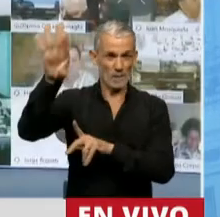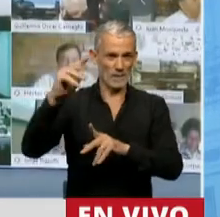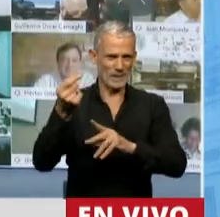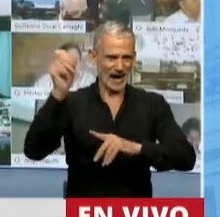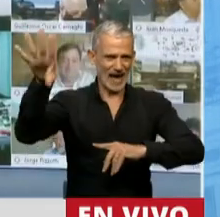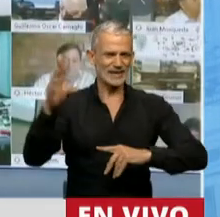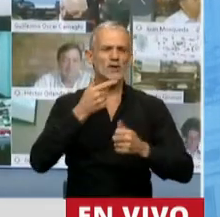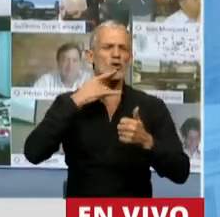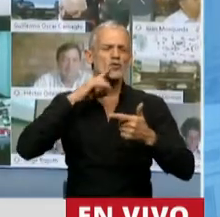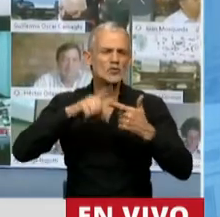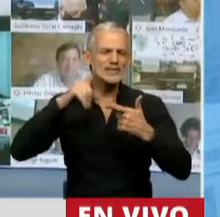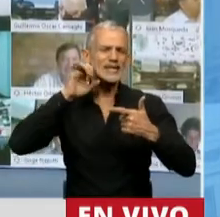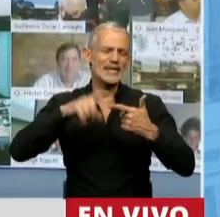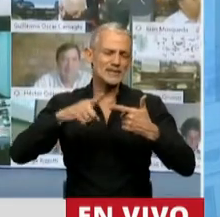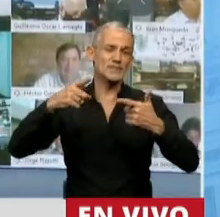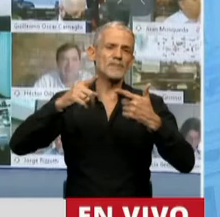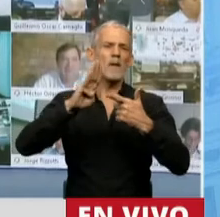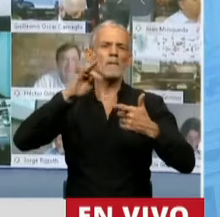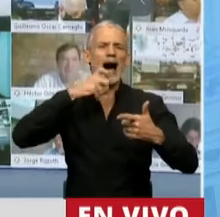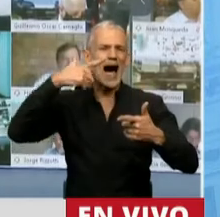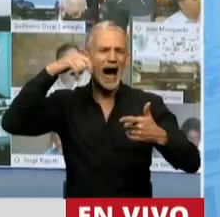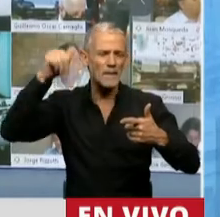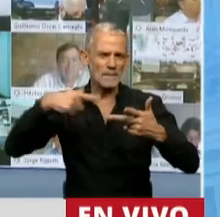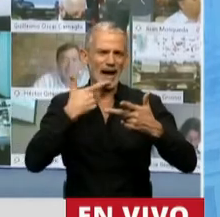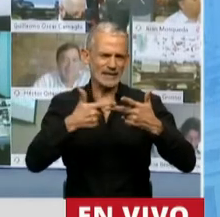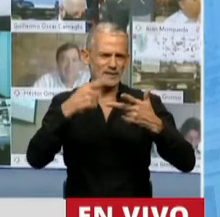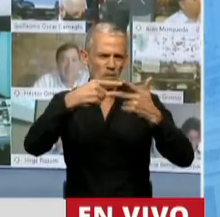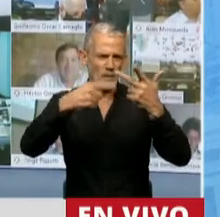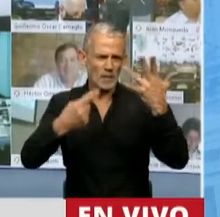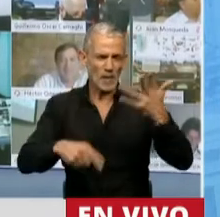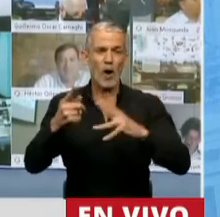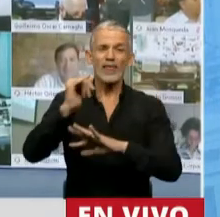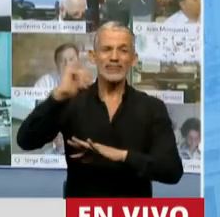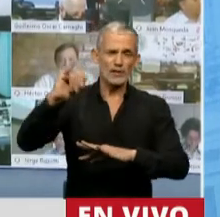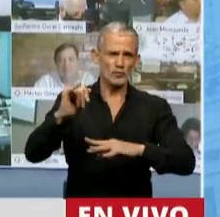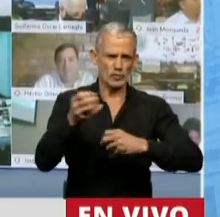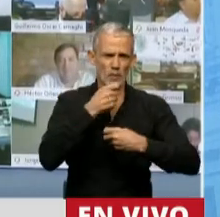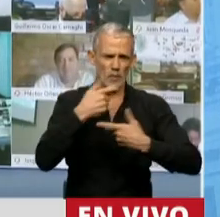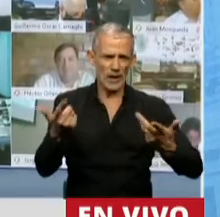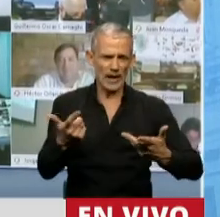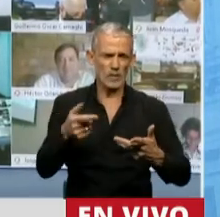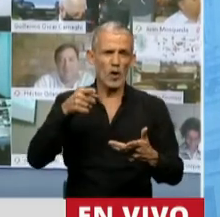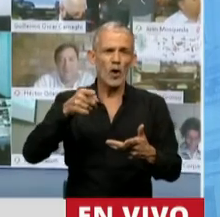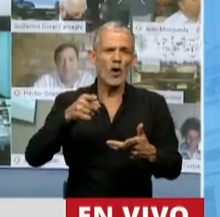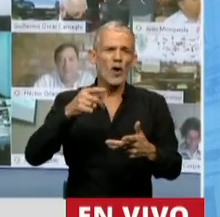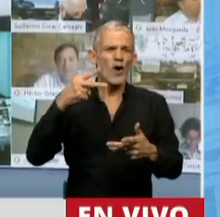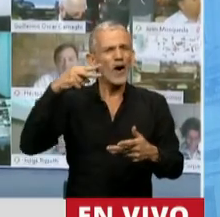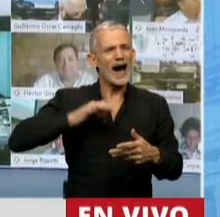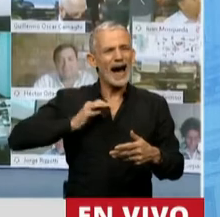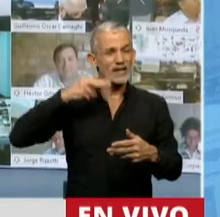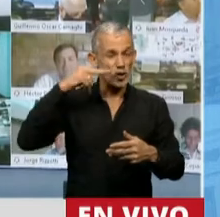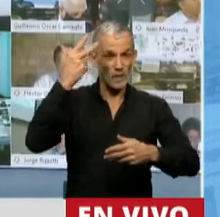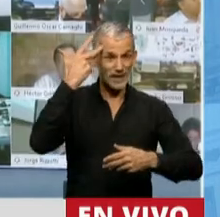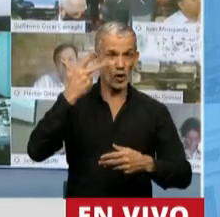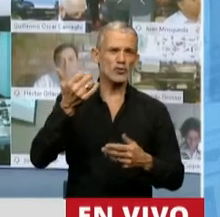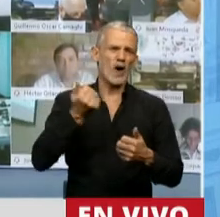Swiss Leaks, Paradise Papers, Bahama Leaks, Lux Leaks, o denuncias como las de Hernán Arbizu también en 2008, o la